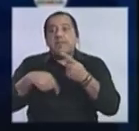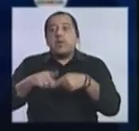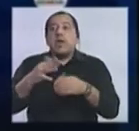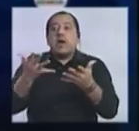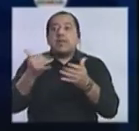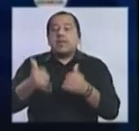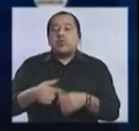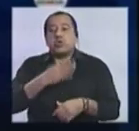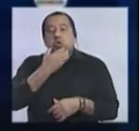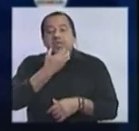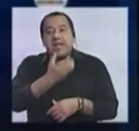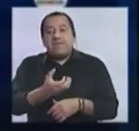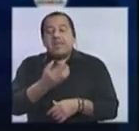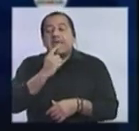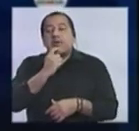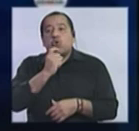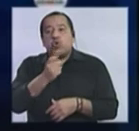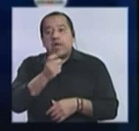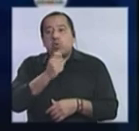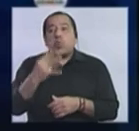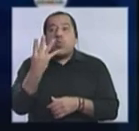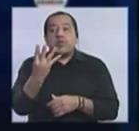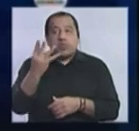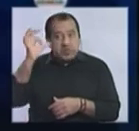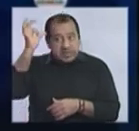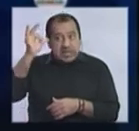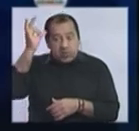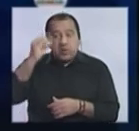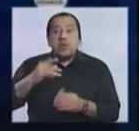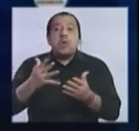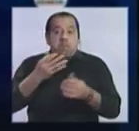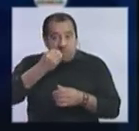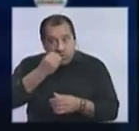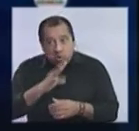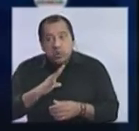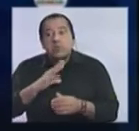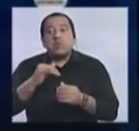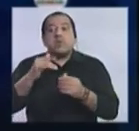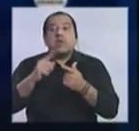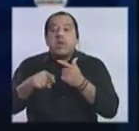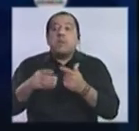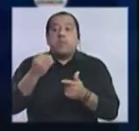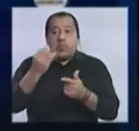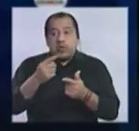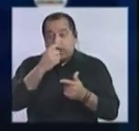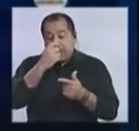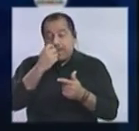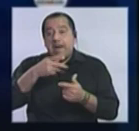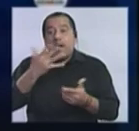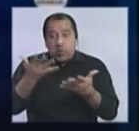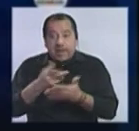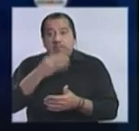al Partido Colorado que llega a cuatro senadores, es decir, tiene una mejor conformación de su parlamento porque mejora,